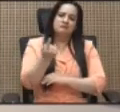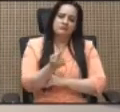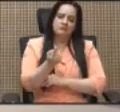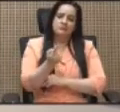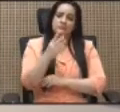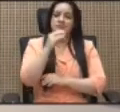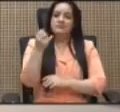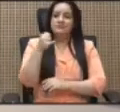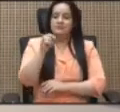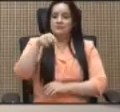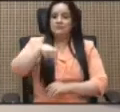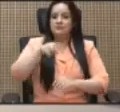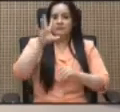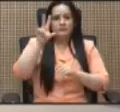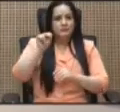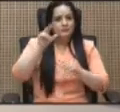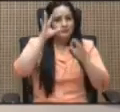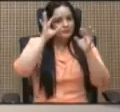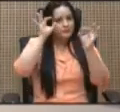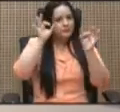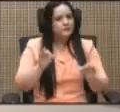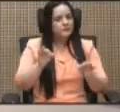decidimos ayudar,